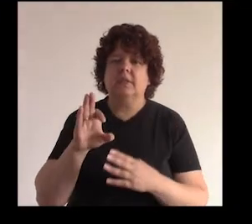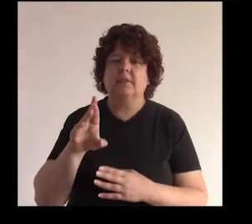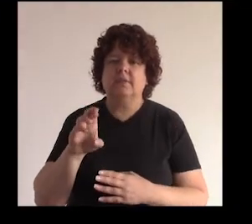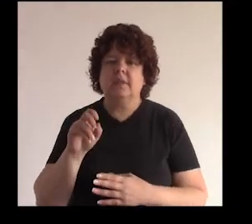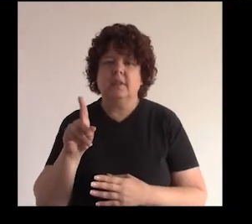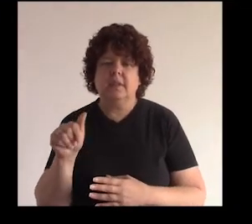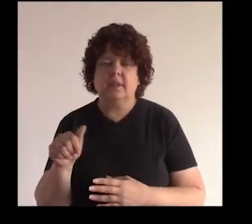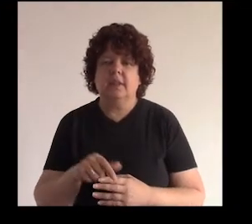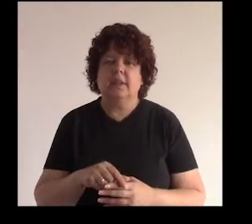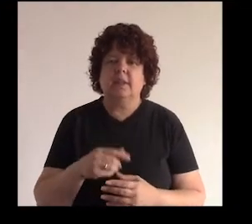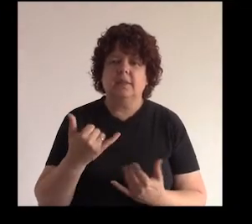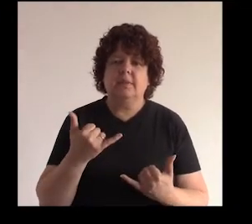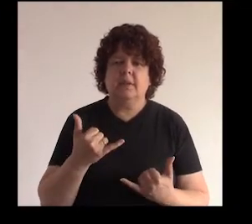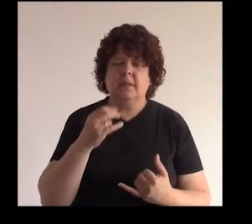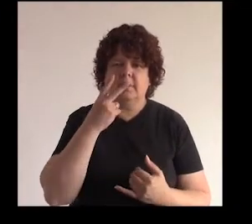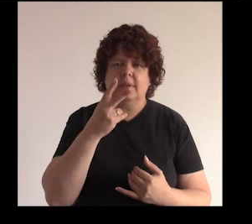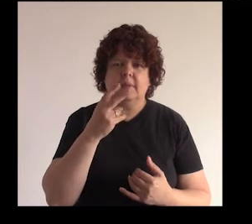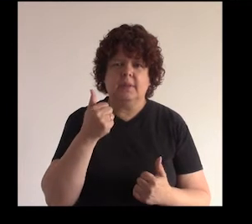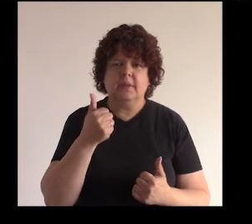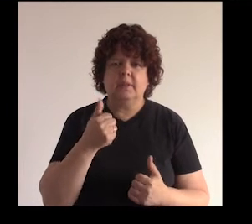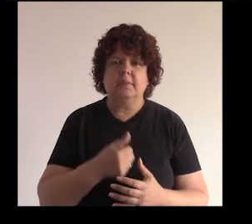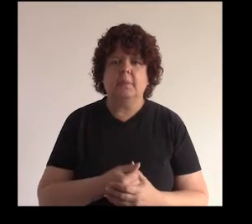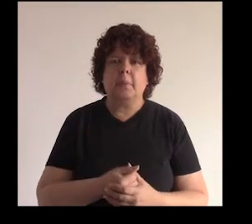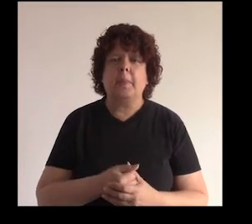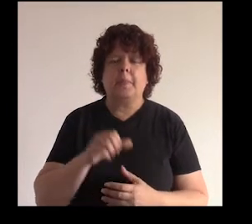gracias Freddy, por favor confirma si se ve la presentación